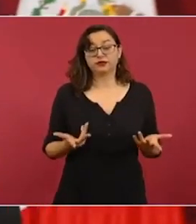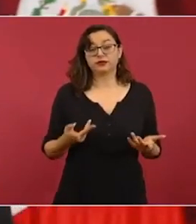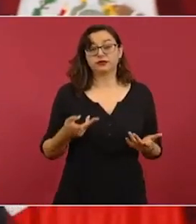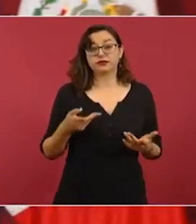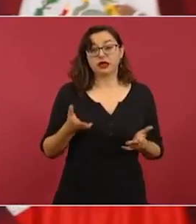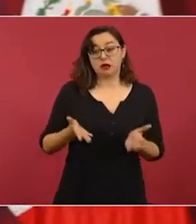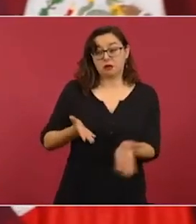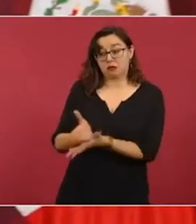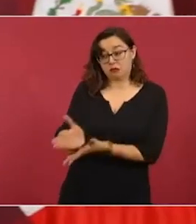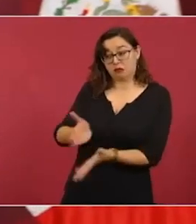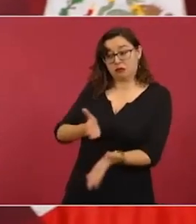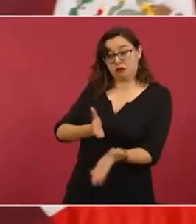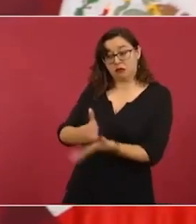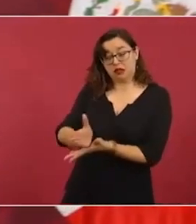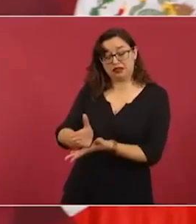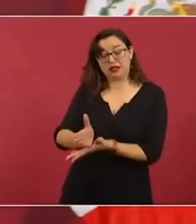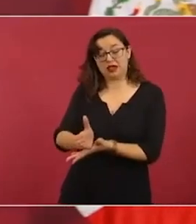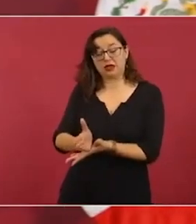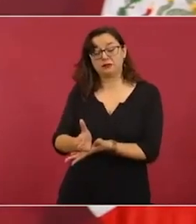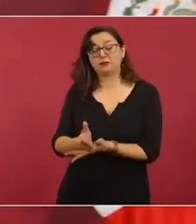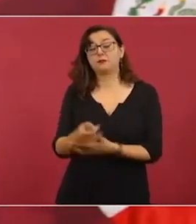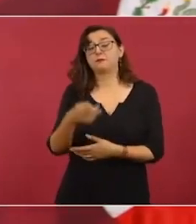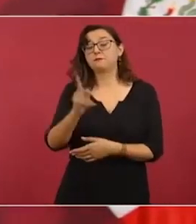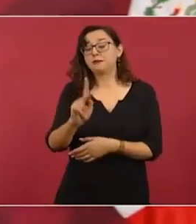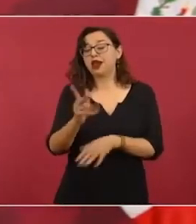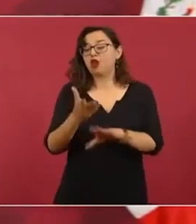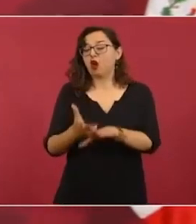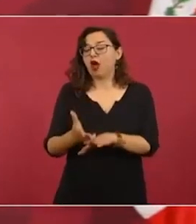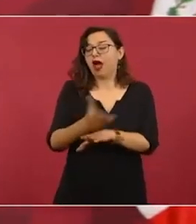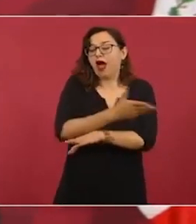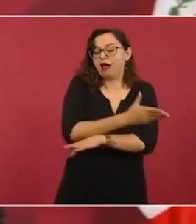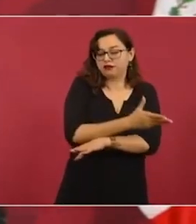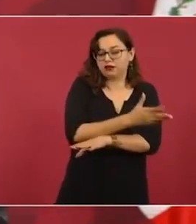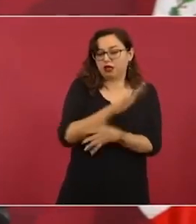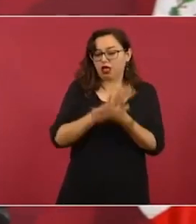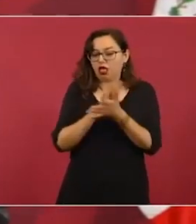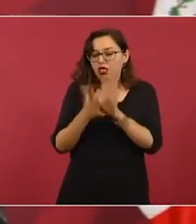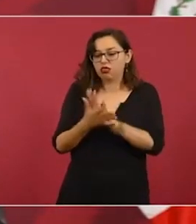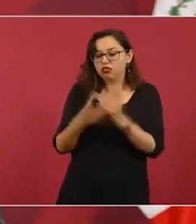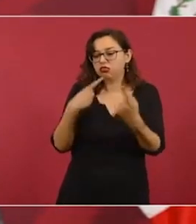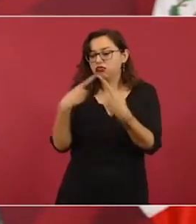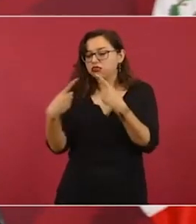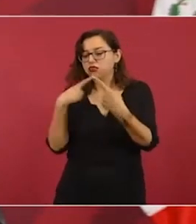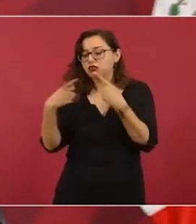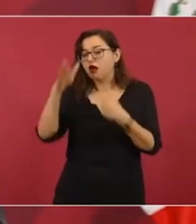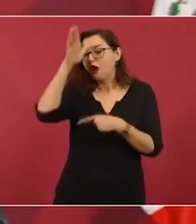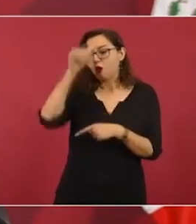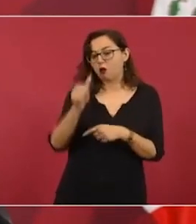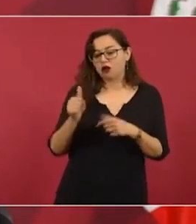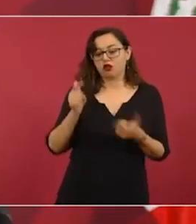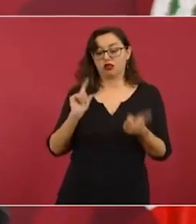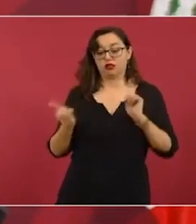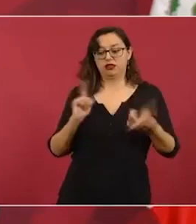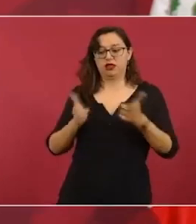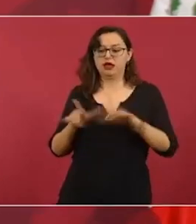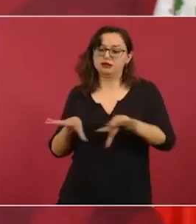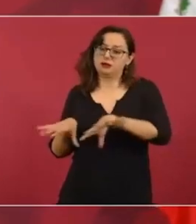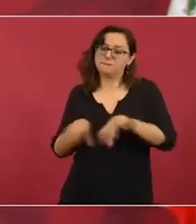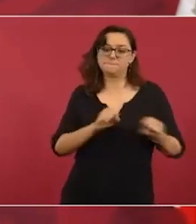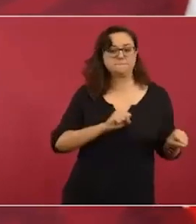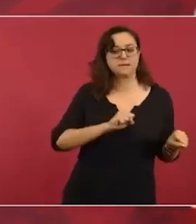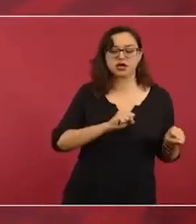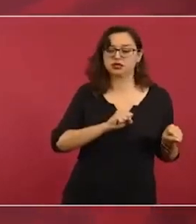para que Texas pasara a formar parte de Estados Unidos. Entonces,